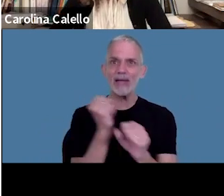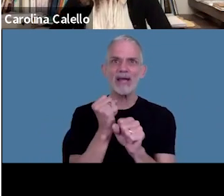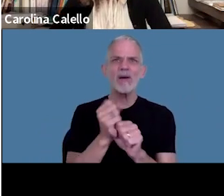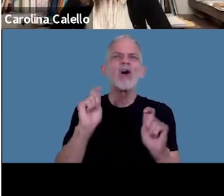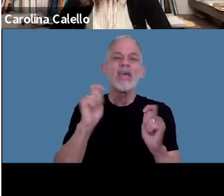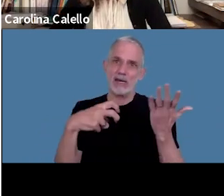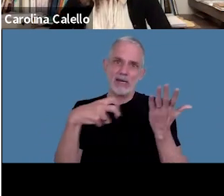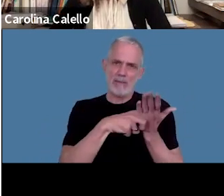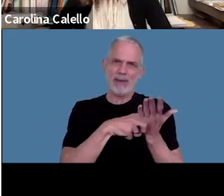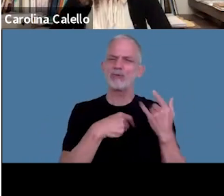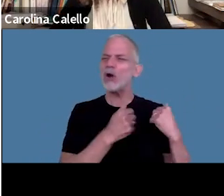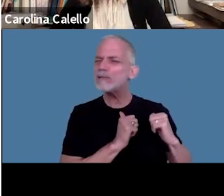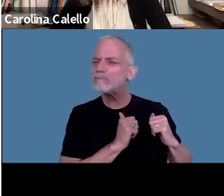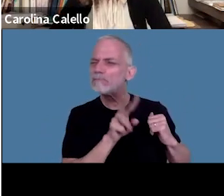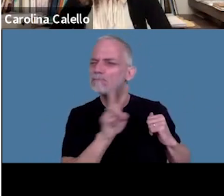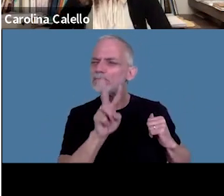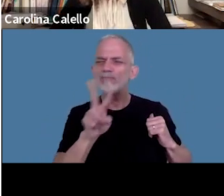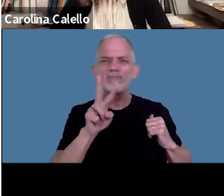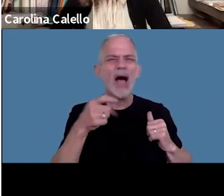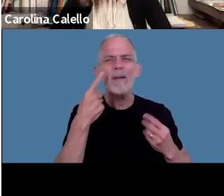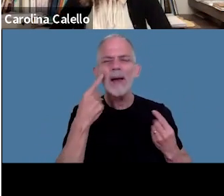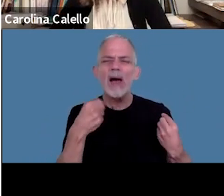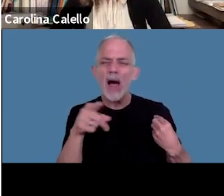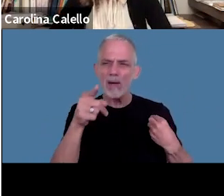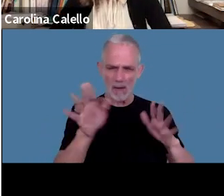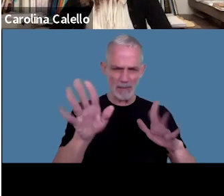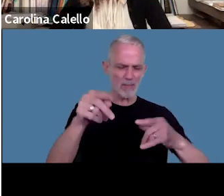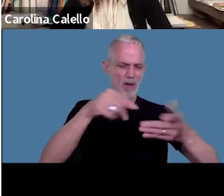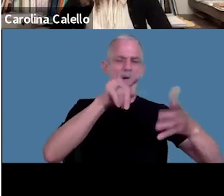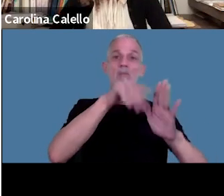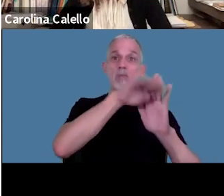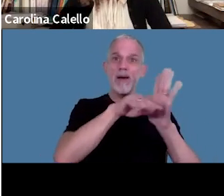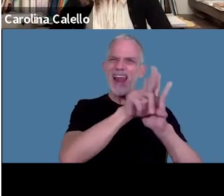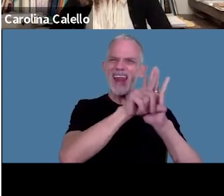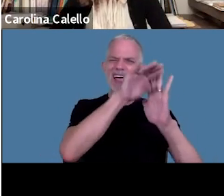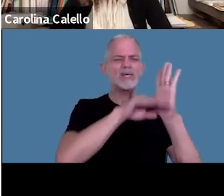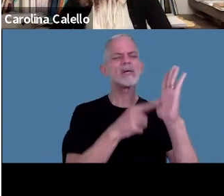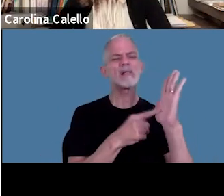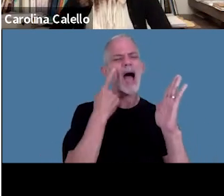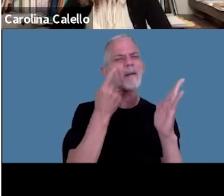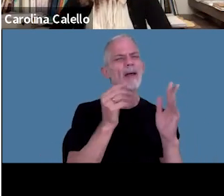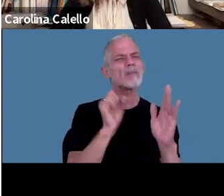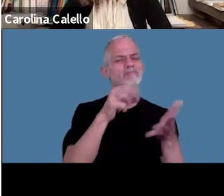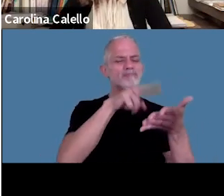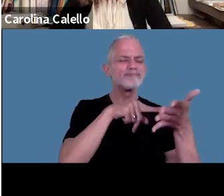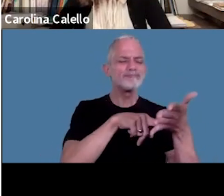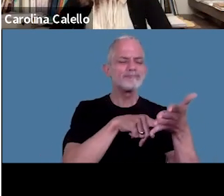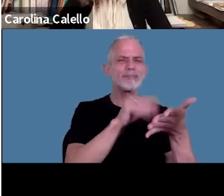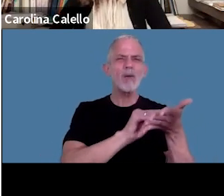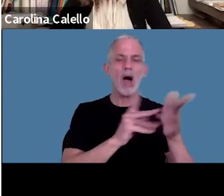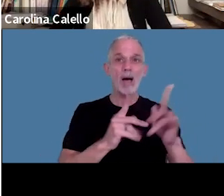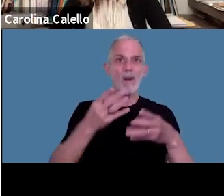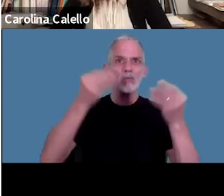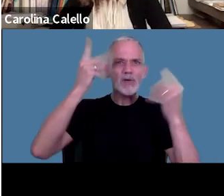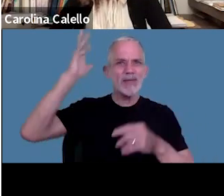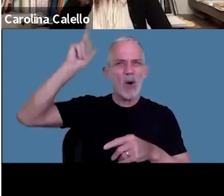inspectores entonces al leer la jurisprudencia uno advierte que muchas veces se